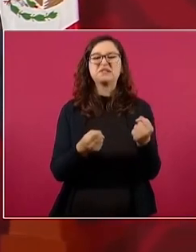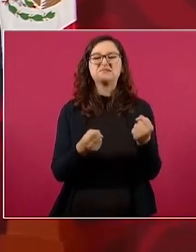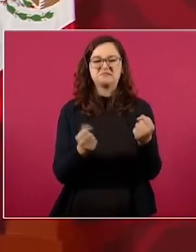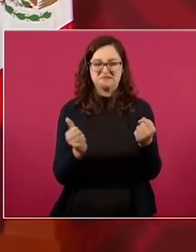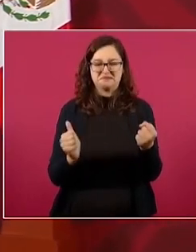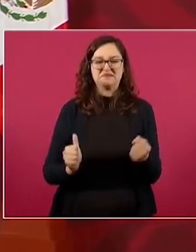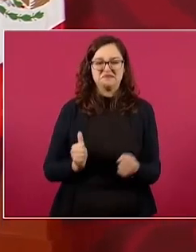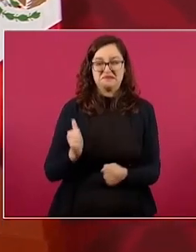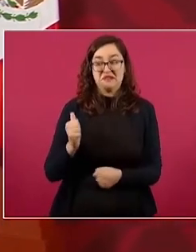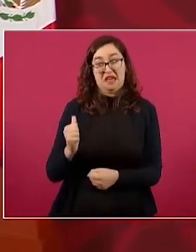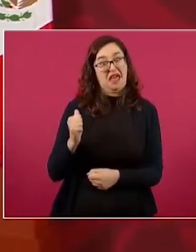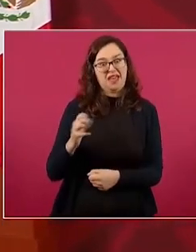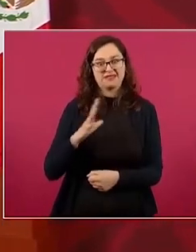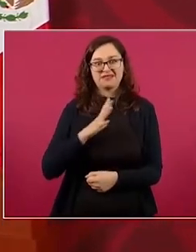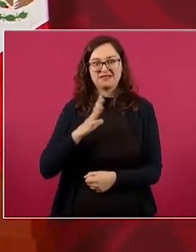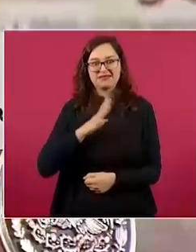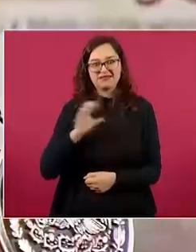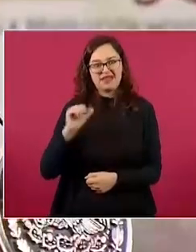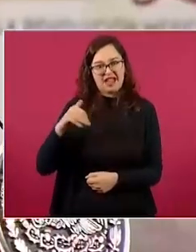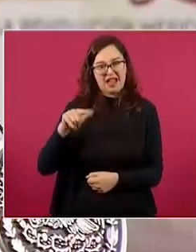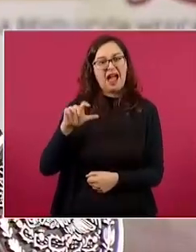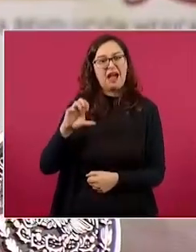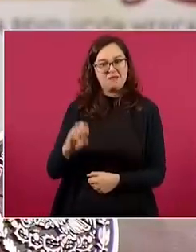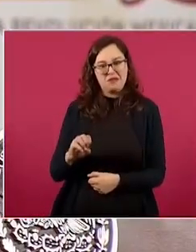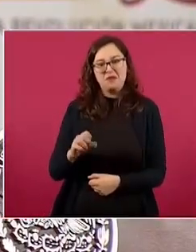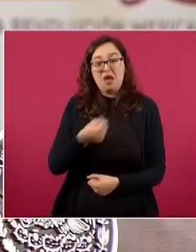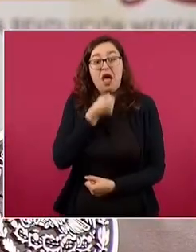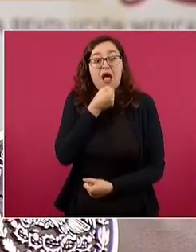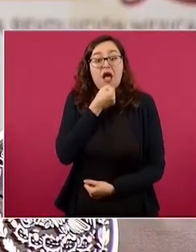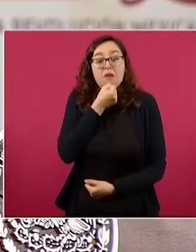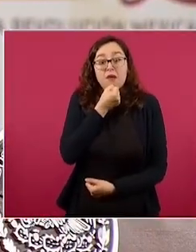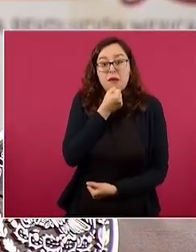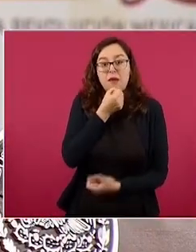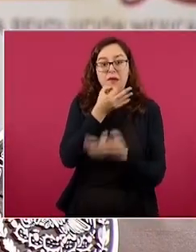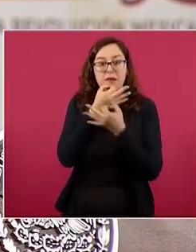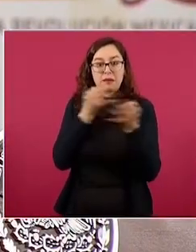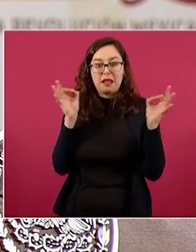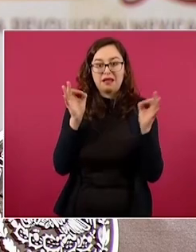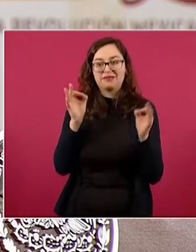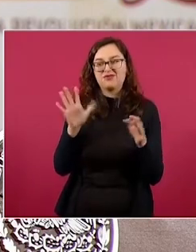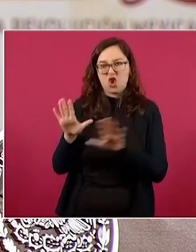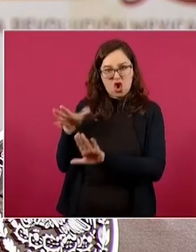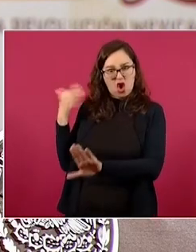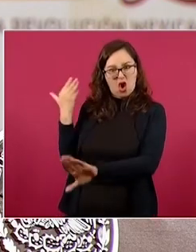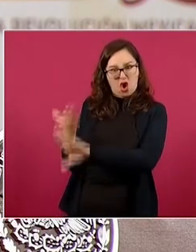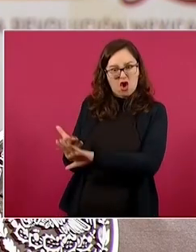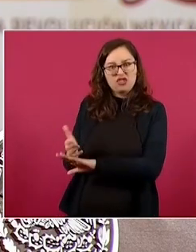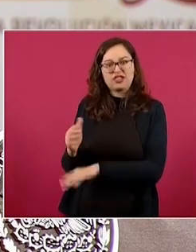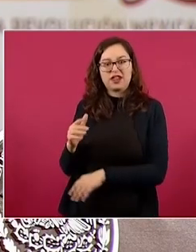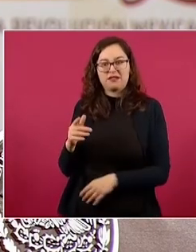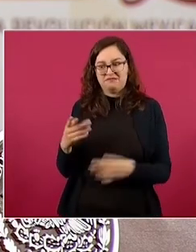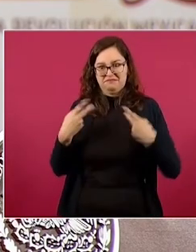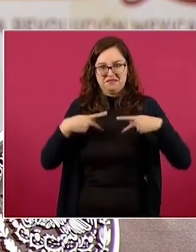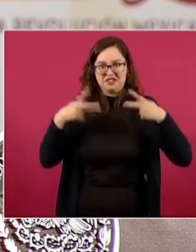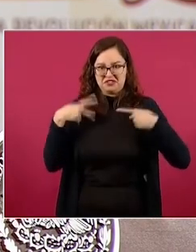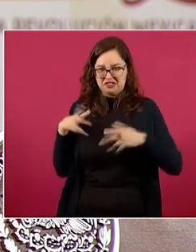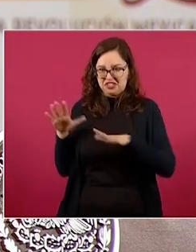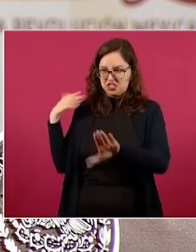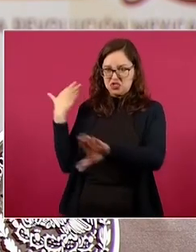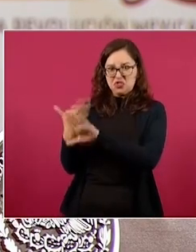van a reclamar al presidente. Ya ven, ¿no?, de que